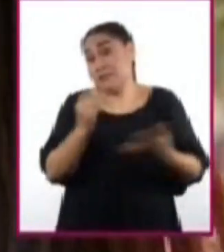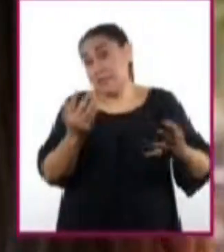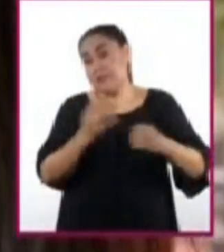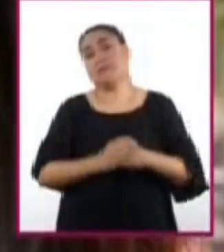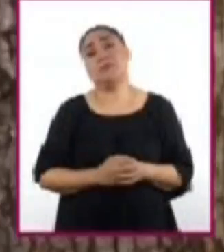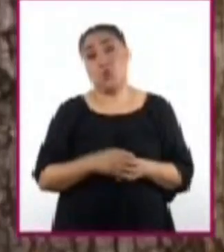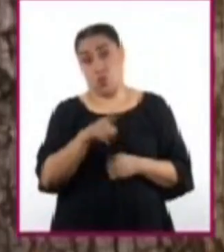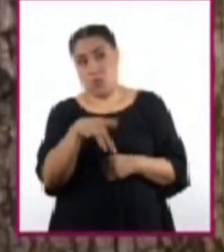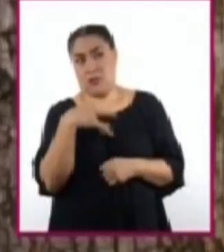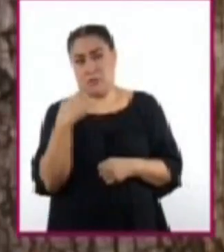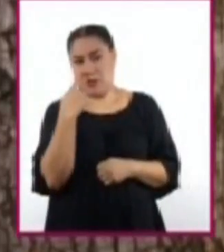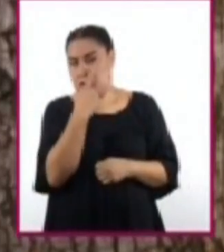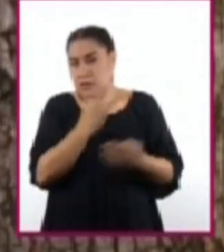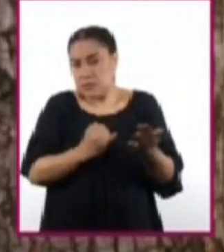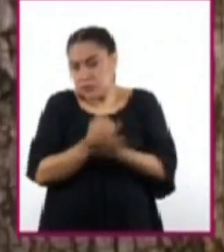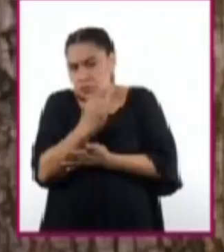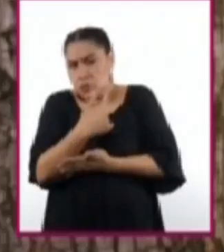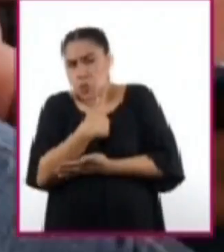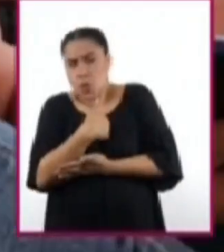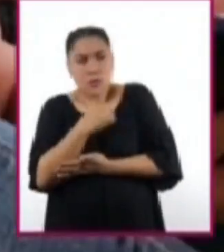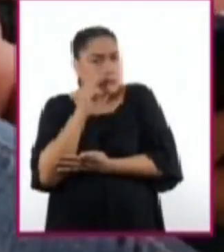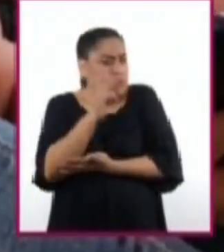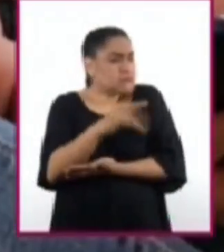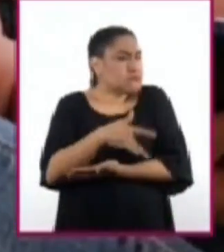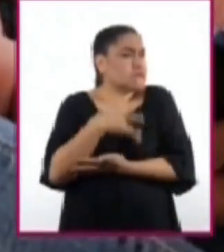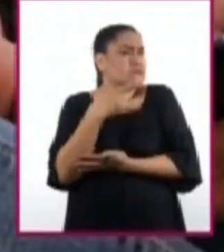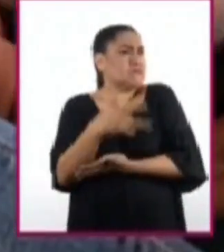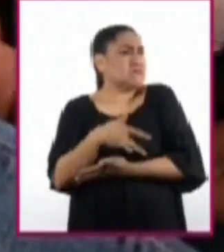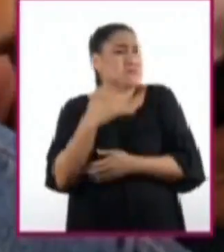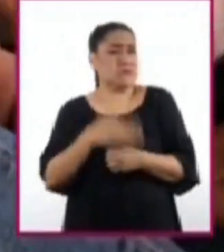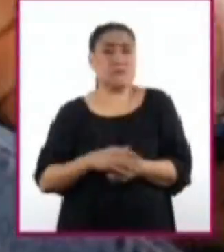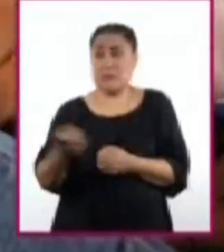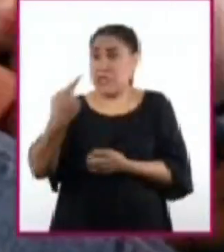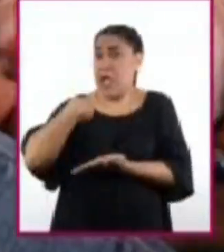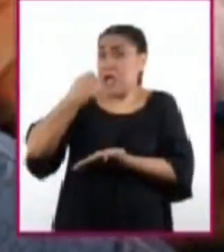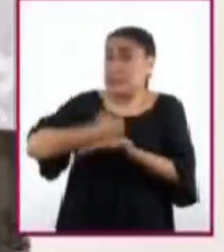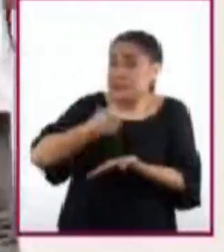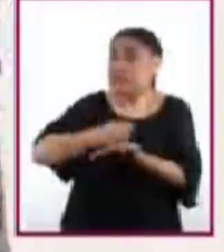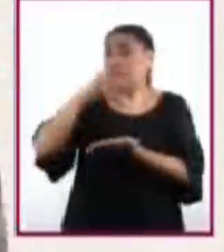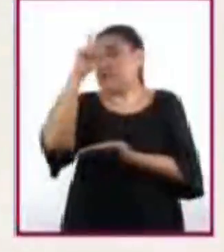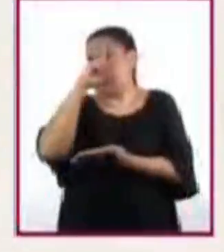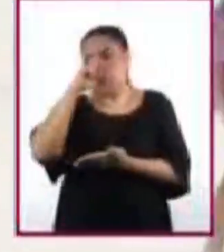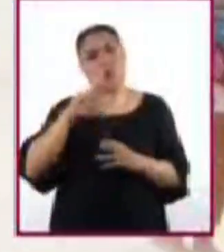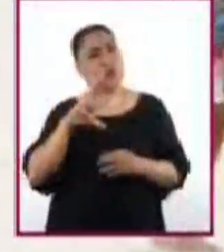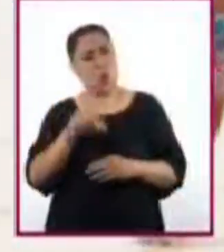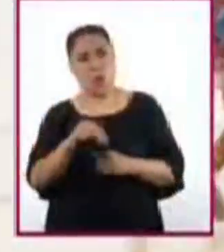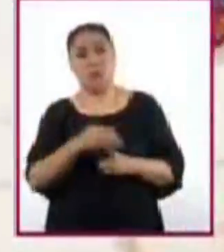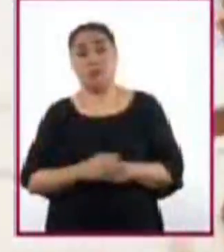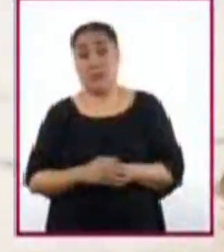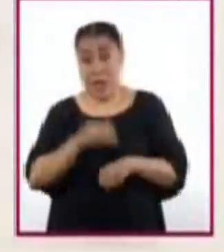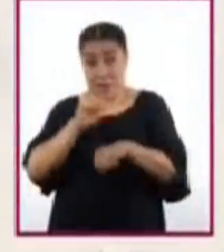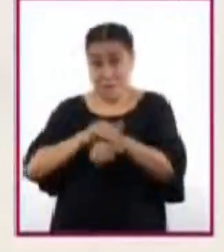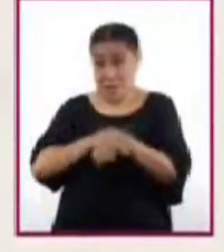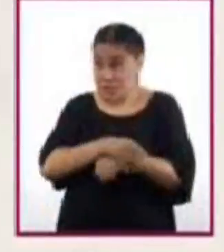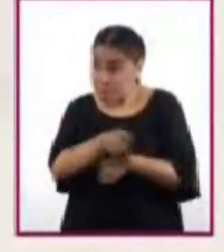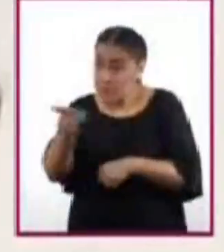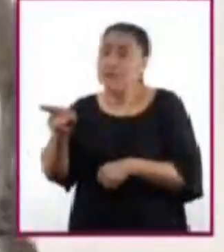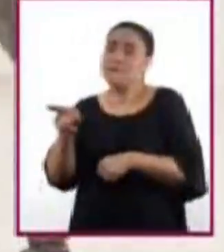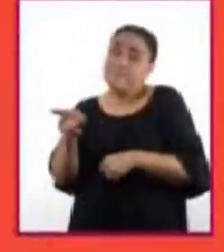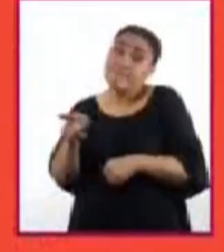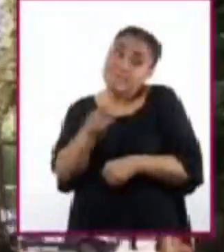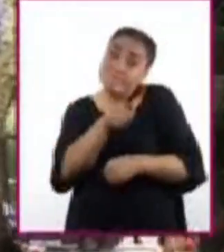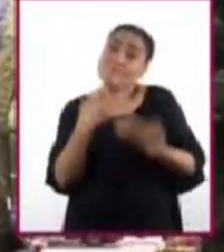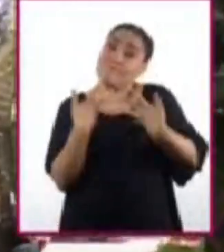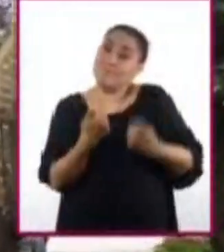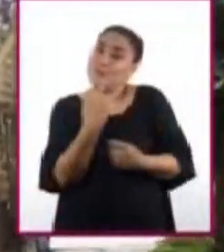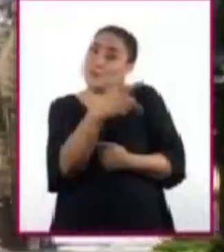Tomo una decisión desde mis propias convicciones. ¿No me dejo presionar ni influir? Mis verdaderos amigos me comprenderán.